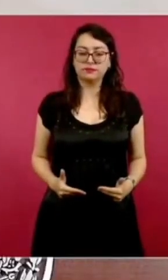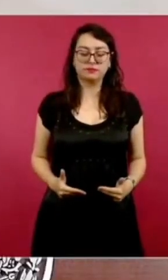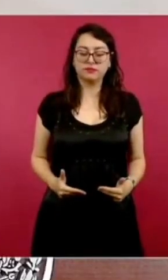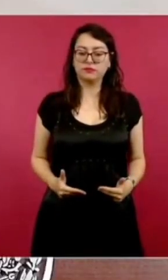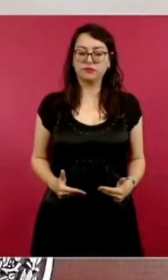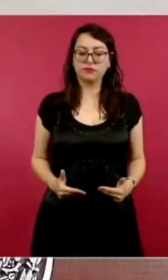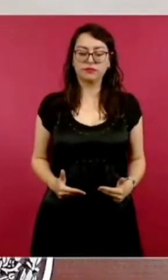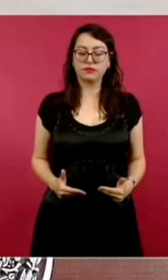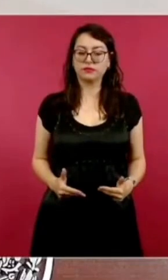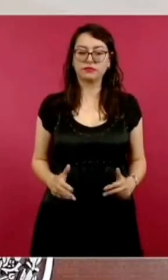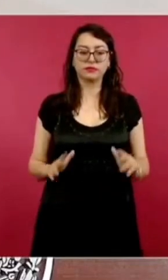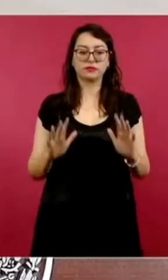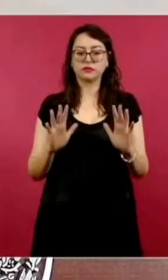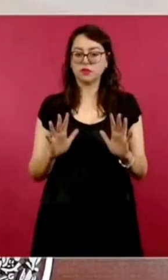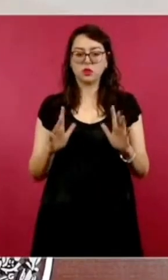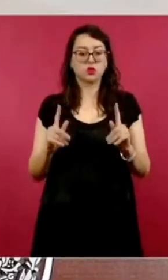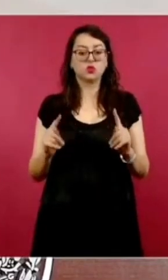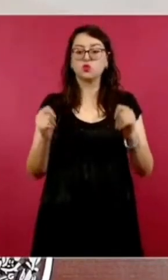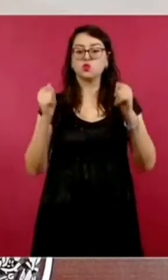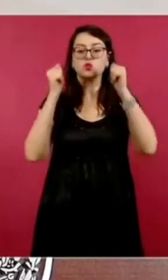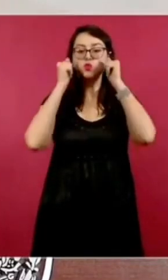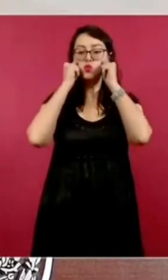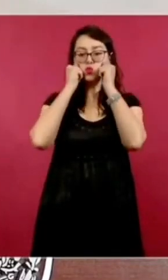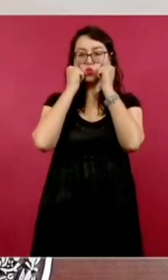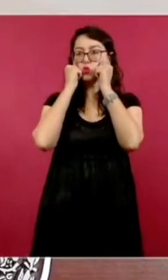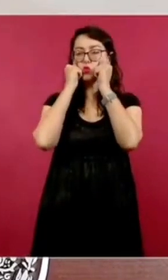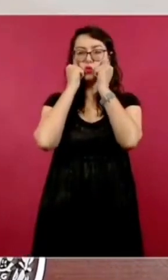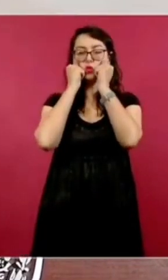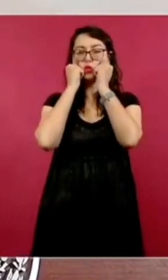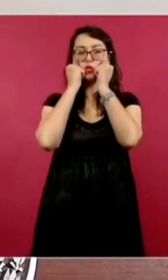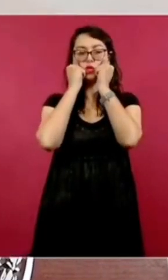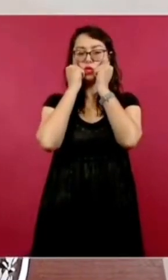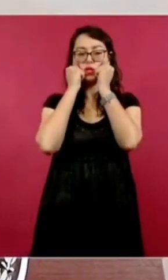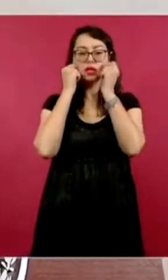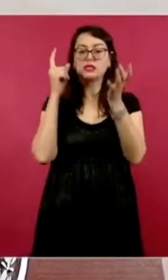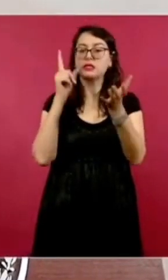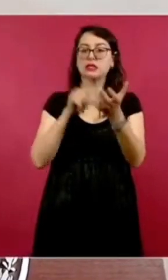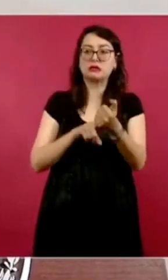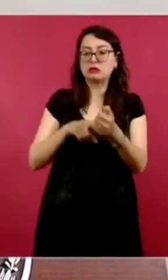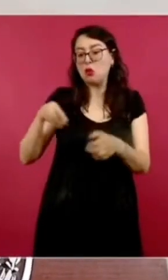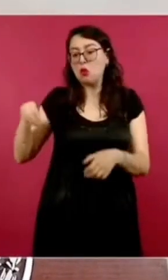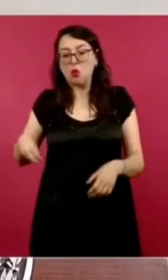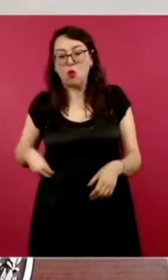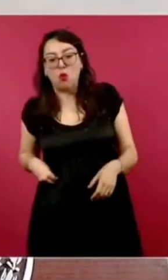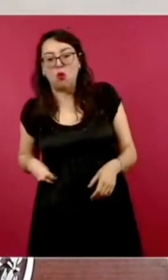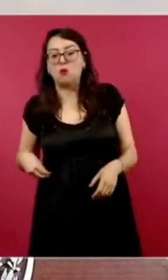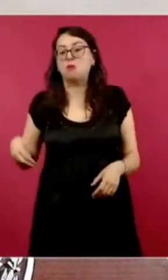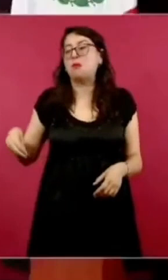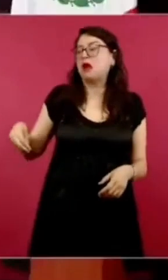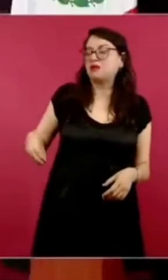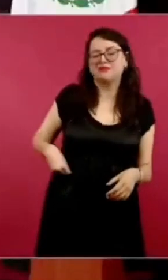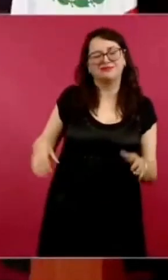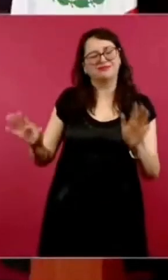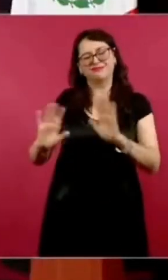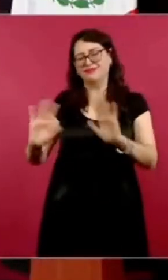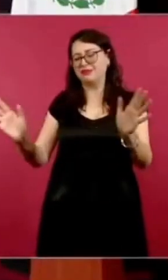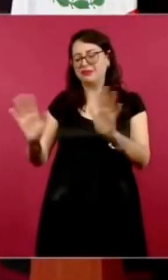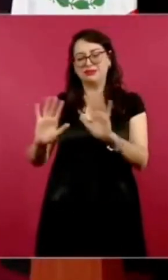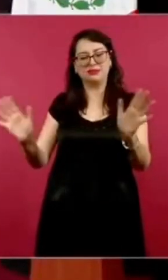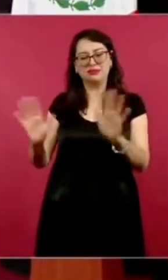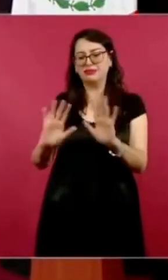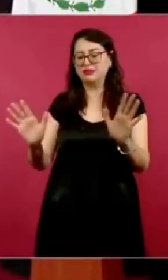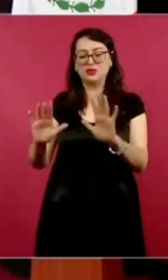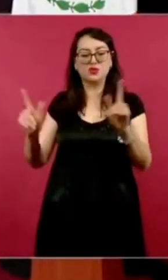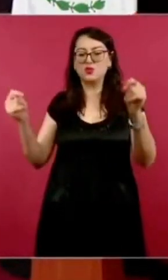que independientemente de quién es la culpa, de lo que no tengo la